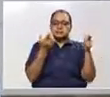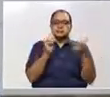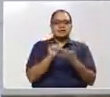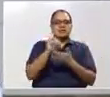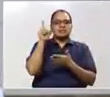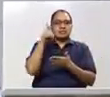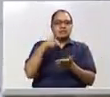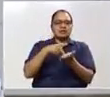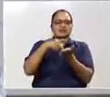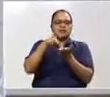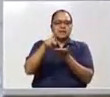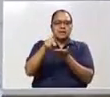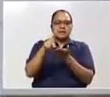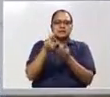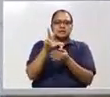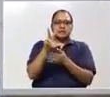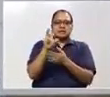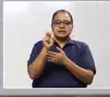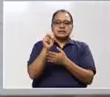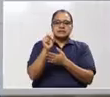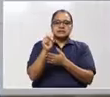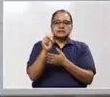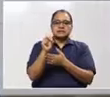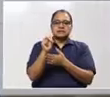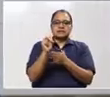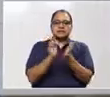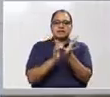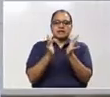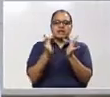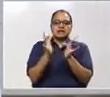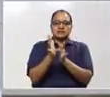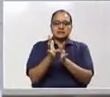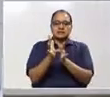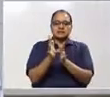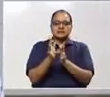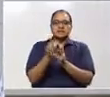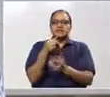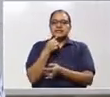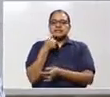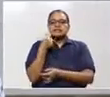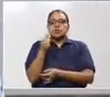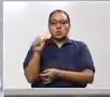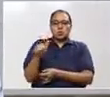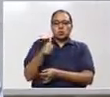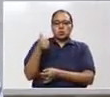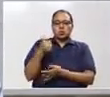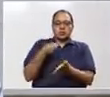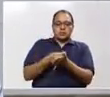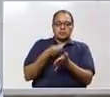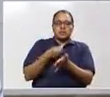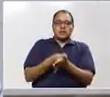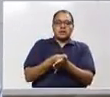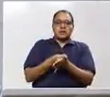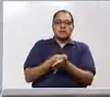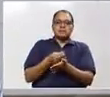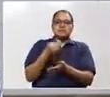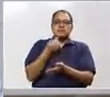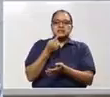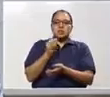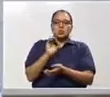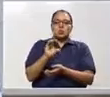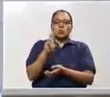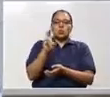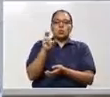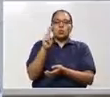la renta vence el 30 de abril. En relación a los pagos a cuenta correspondientes al año